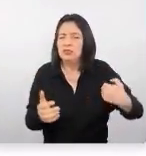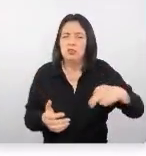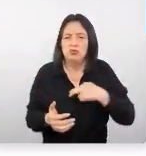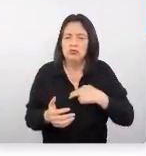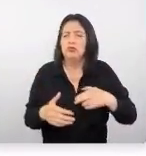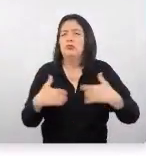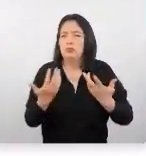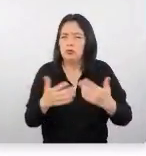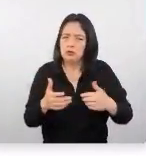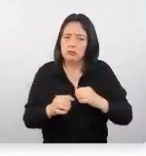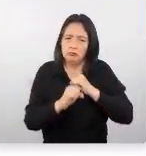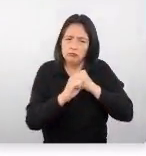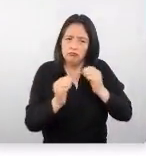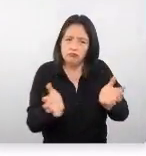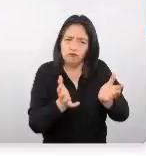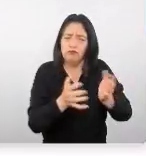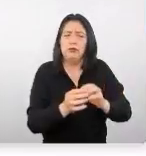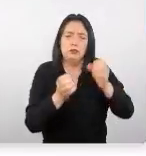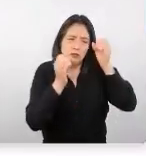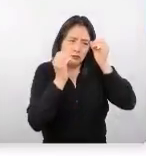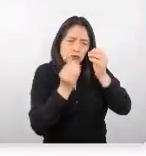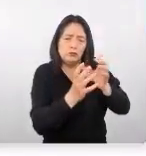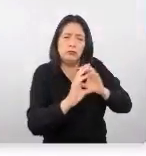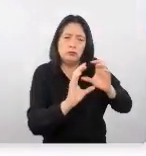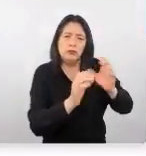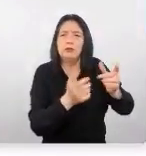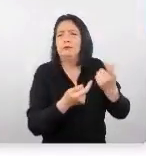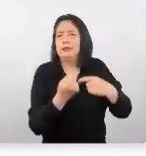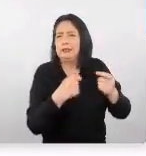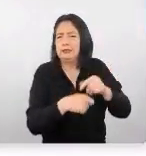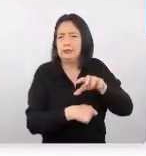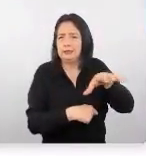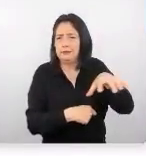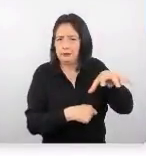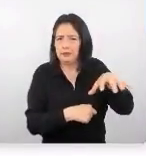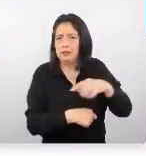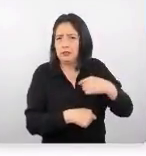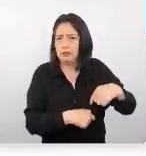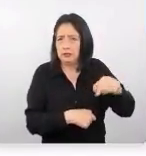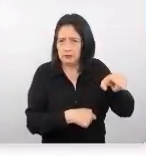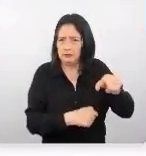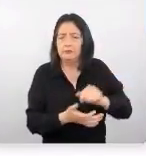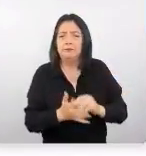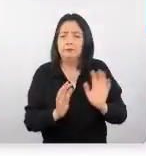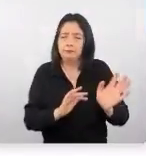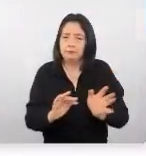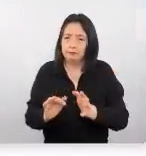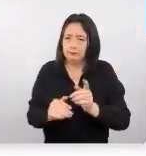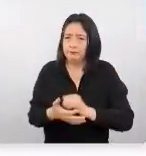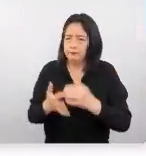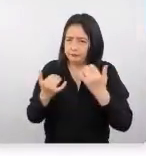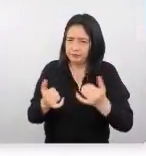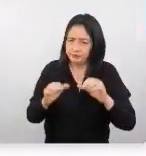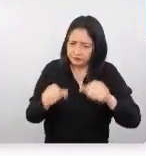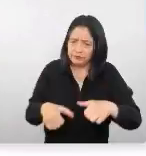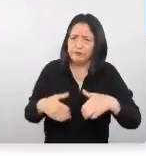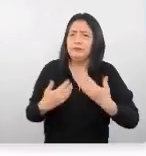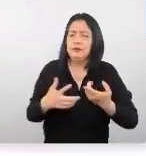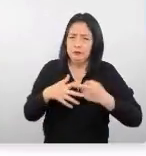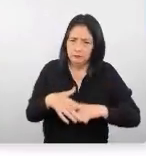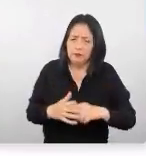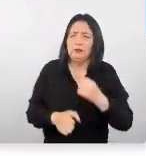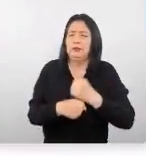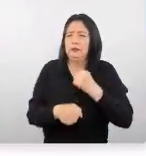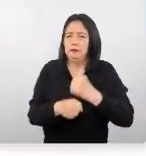promocionar, comunicar y vender en este mercado más adelante. Es un momento en el que podemos comenzar a trabajar nuestra